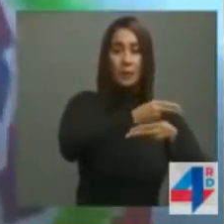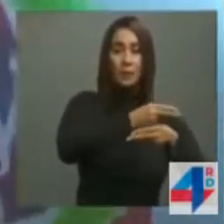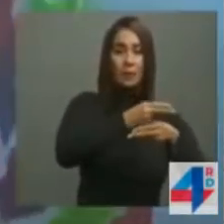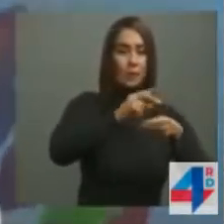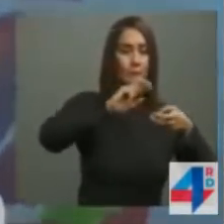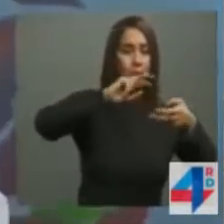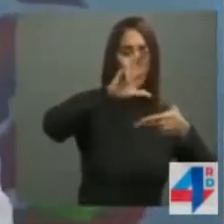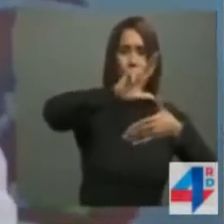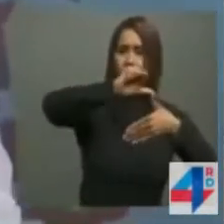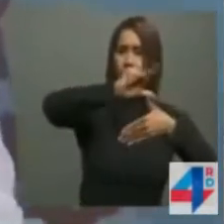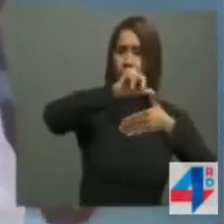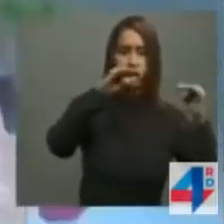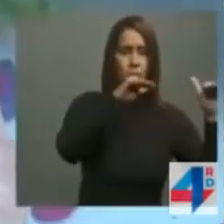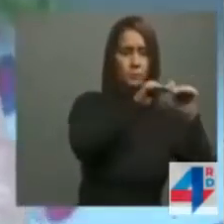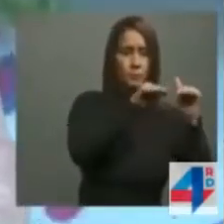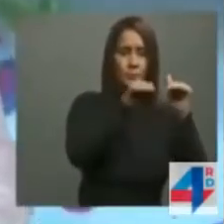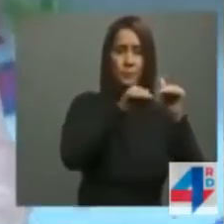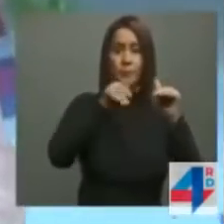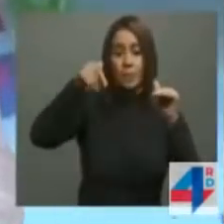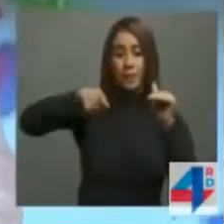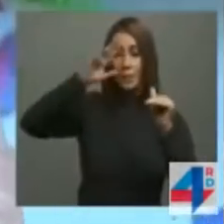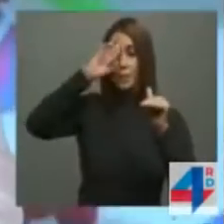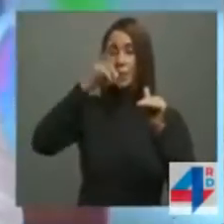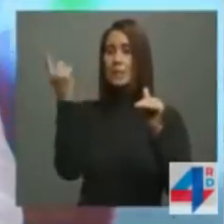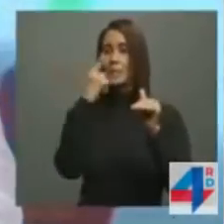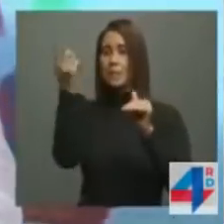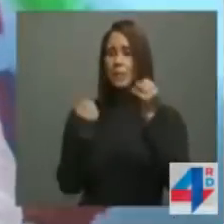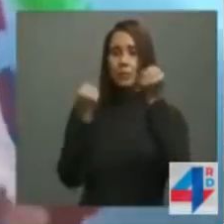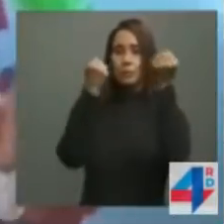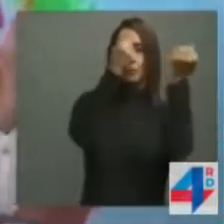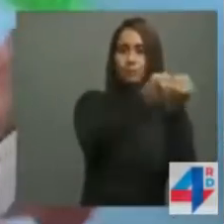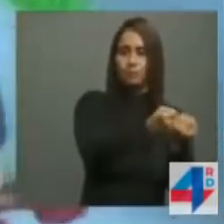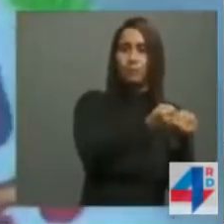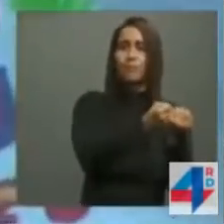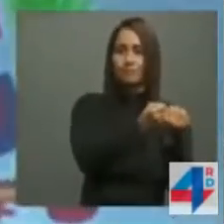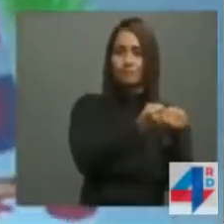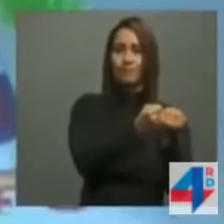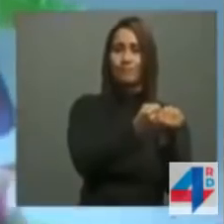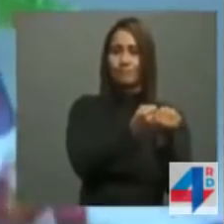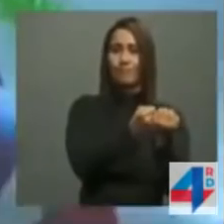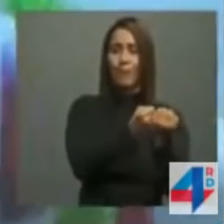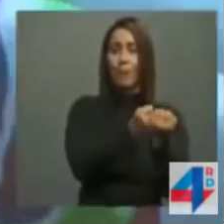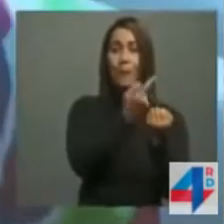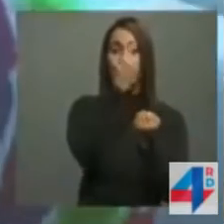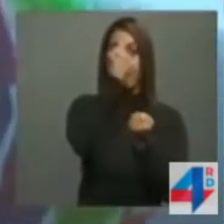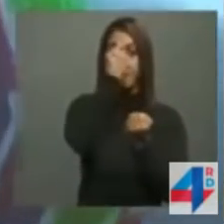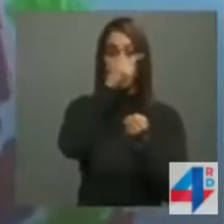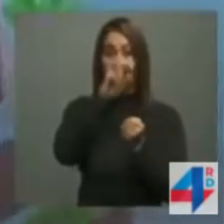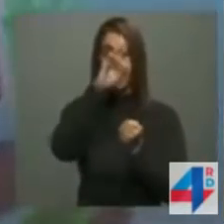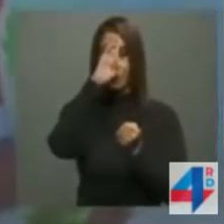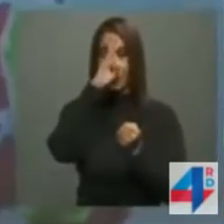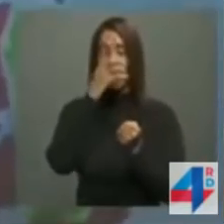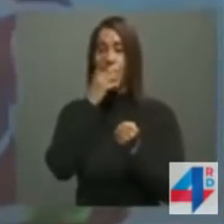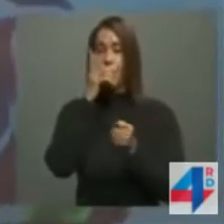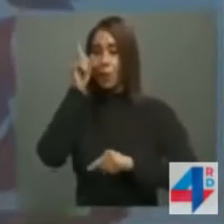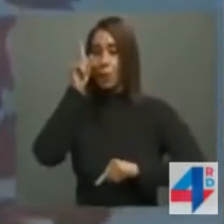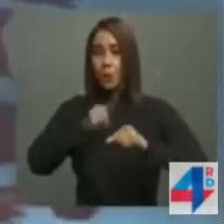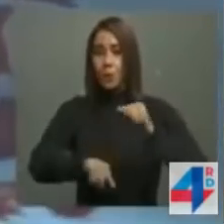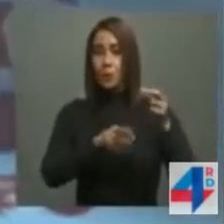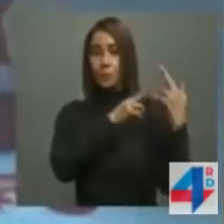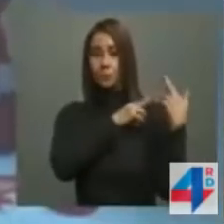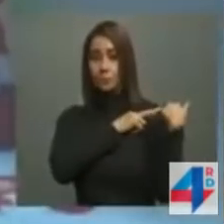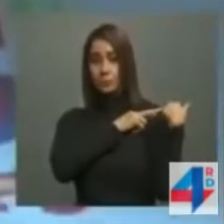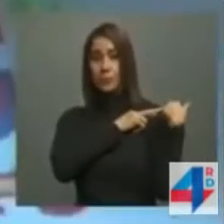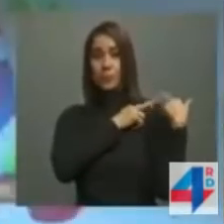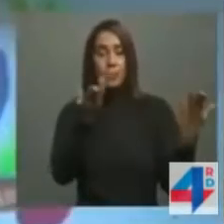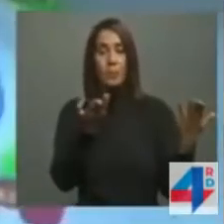dominicanos siempre hemos sido los primeros en llegar en su ayuda. Sin embargo, la República Dominicana no puede hacerse cargo